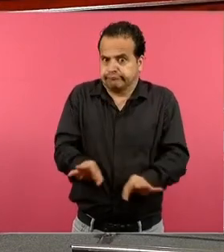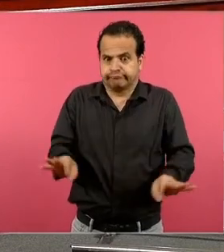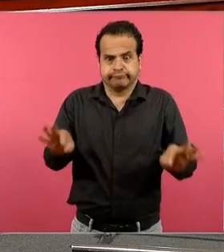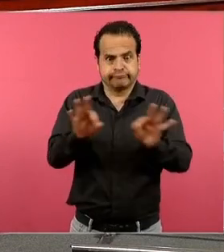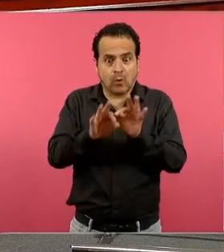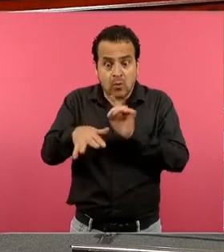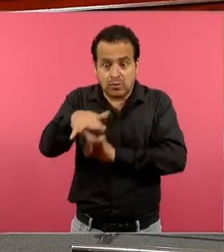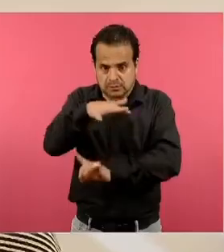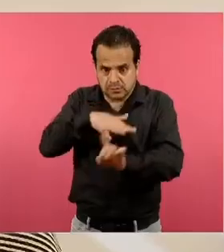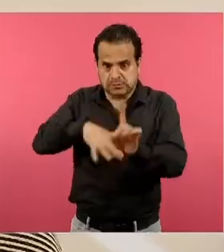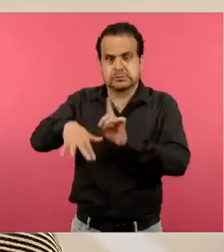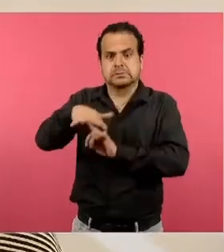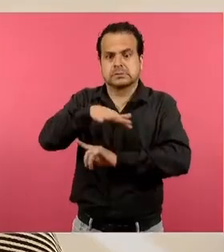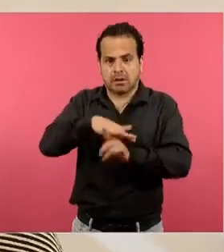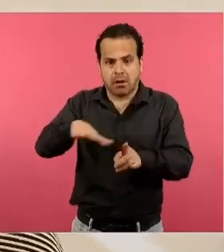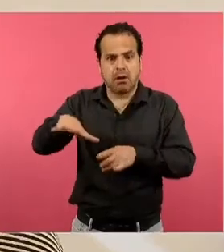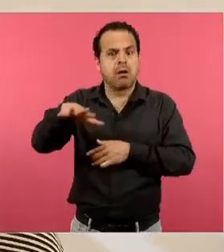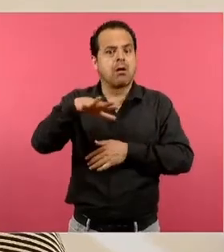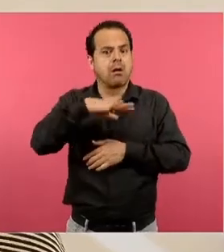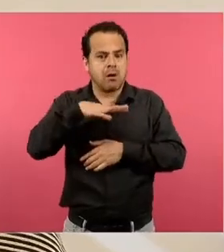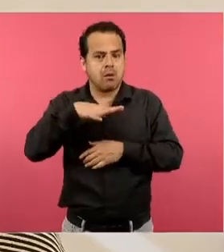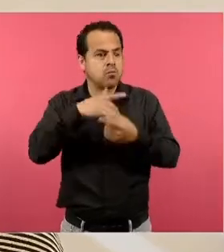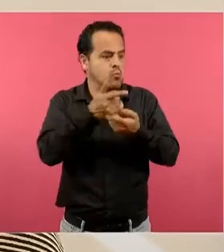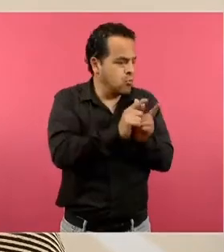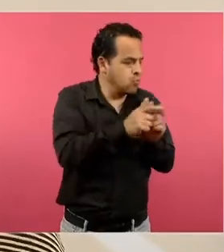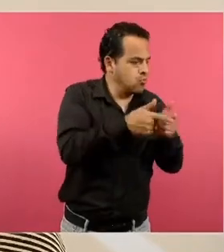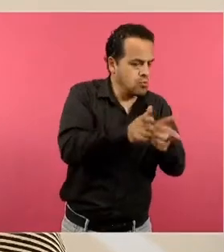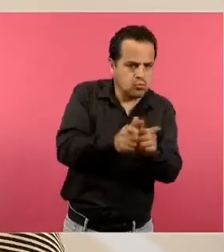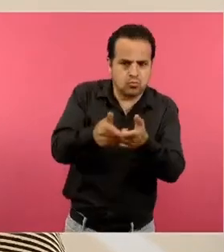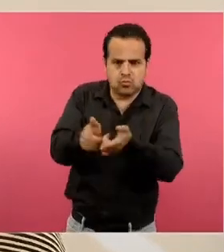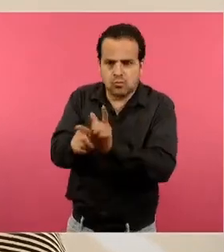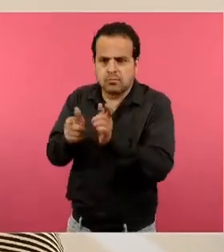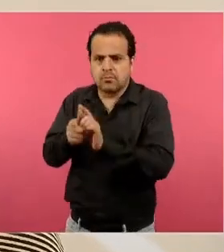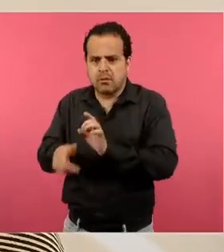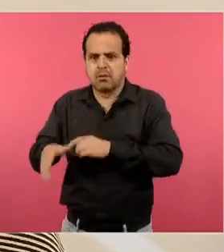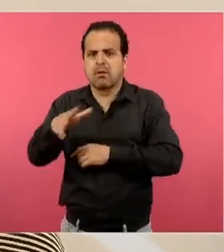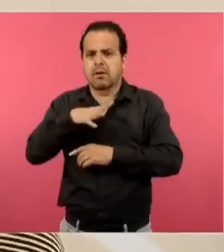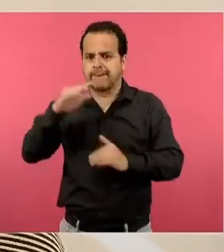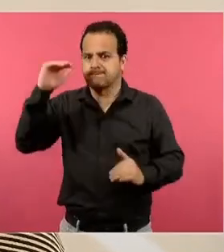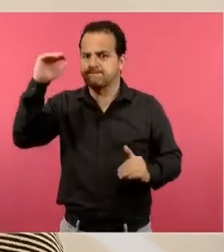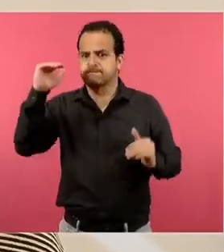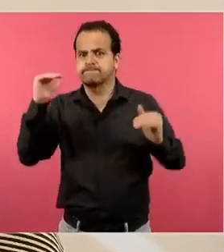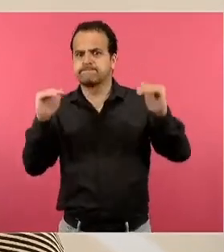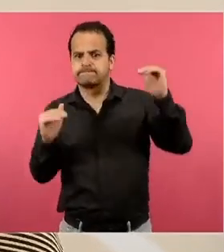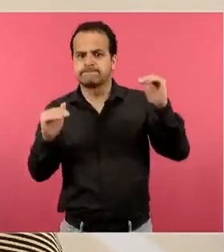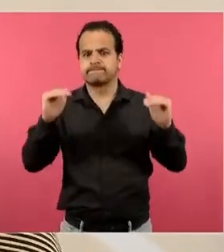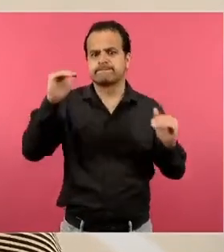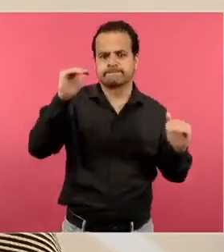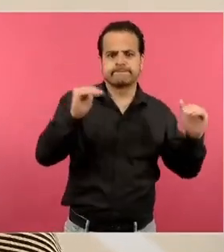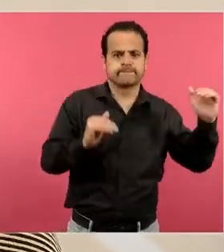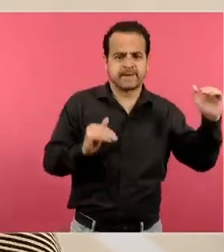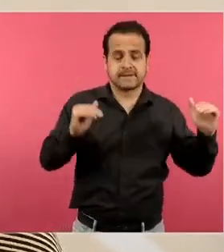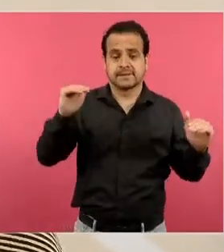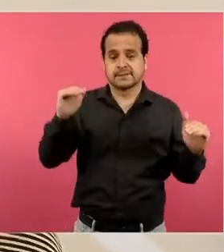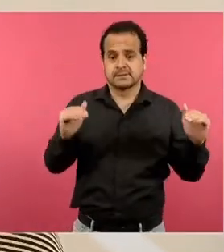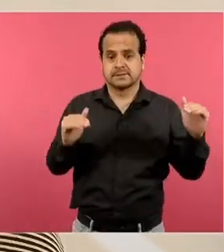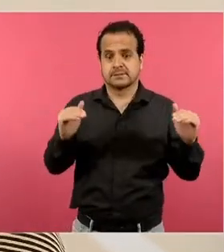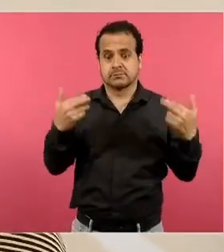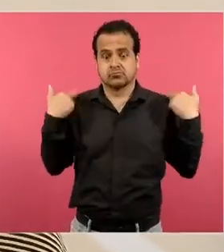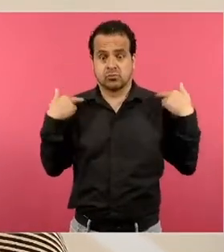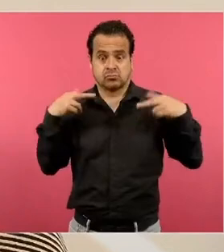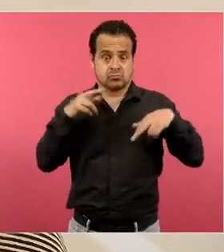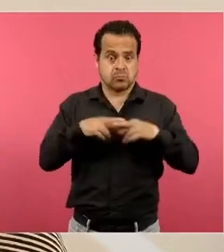en los que nos desenvolvemos como maestros. Y qué tanto nuestro papel está referido o no a lograr la transformación social.